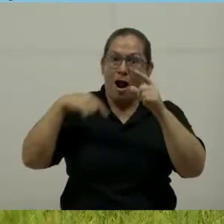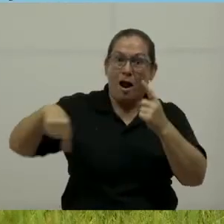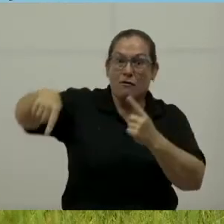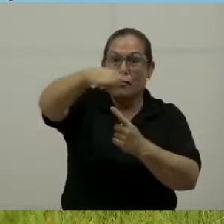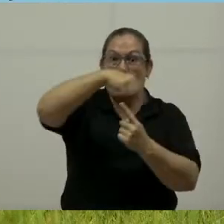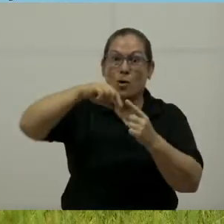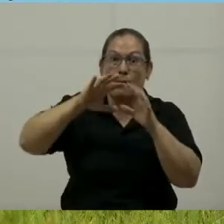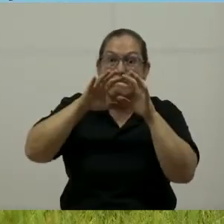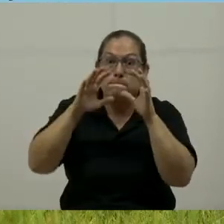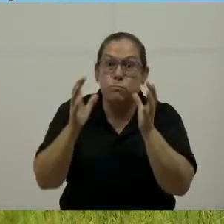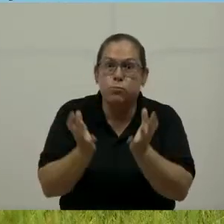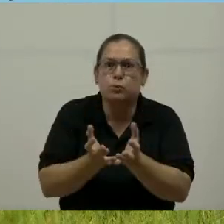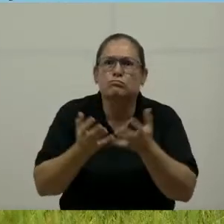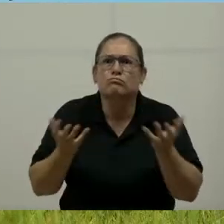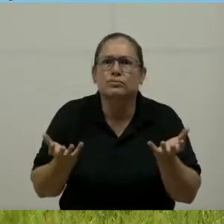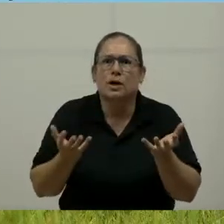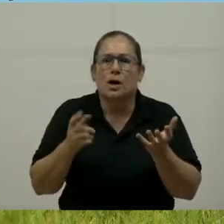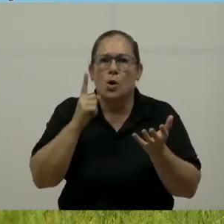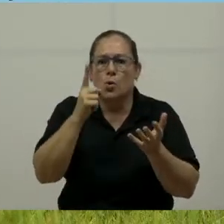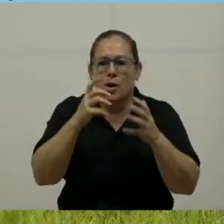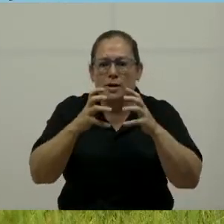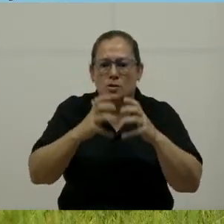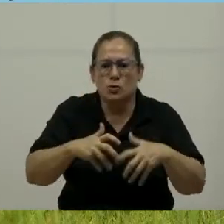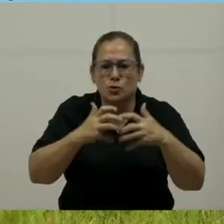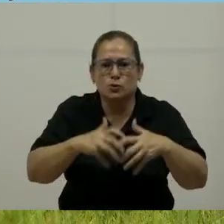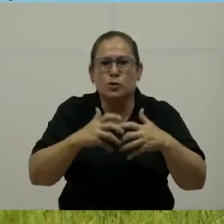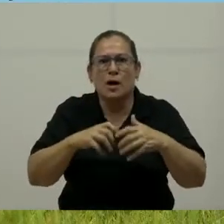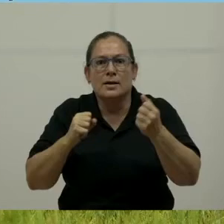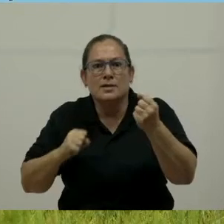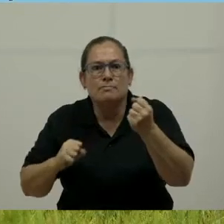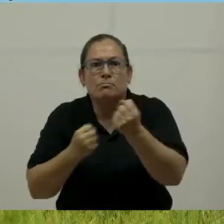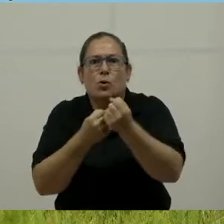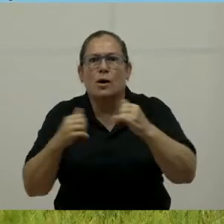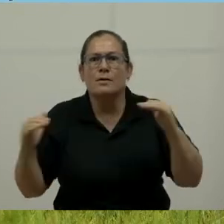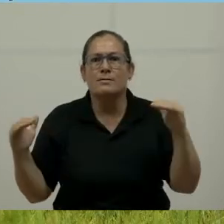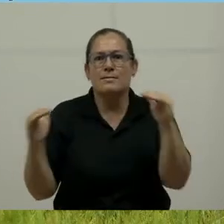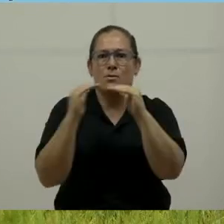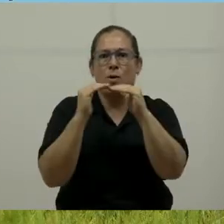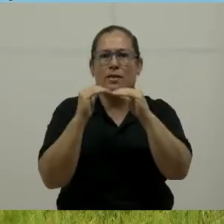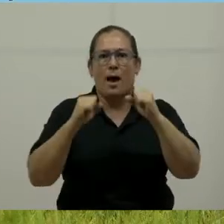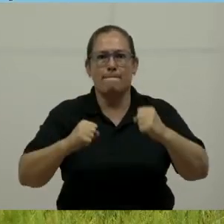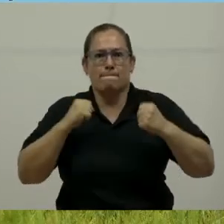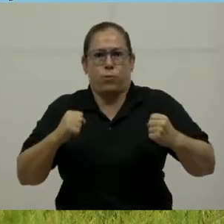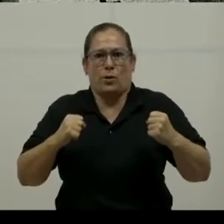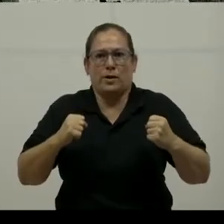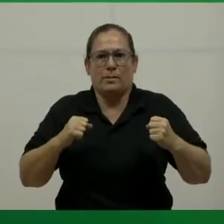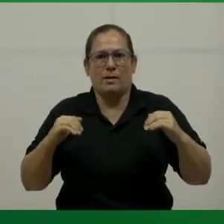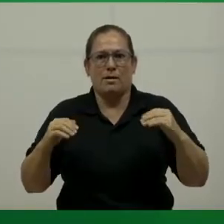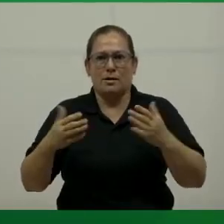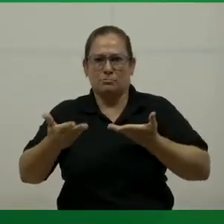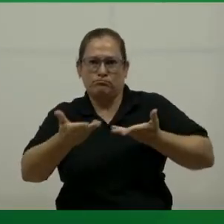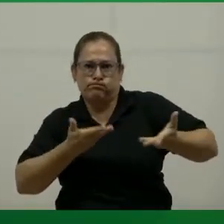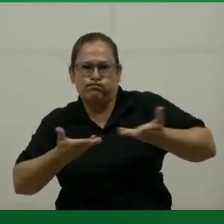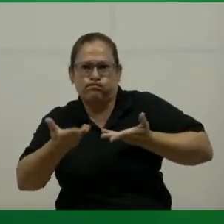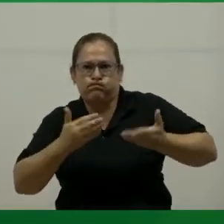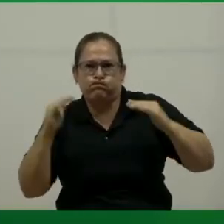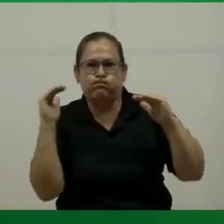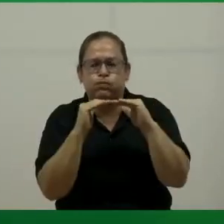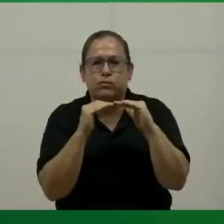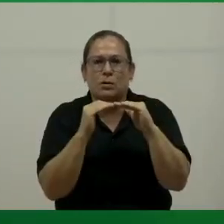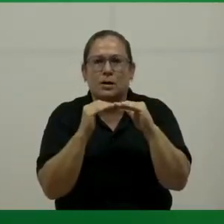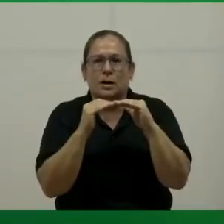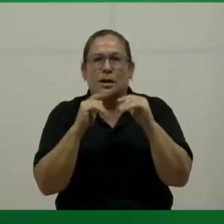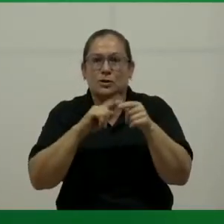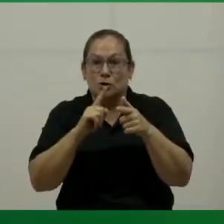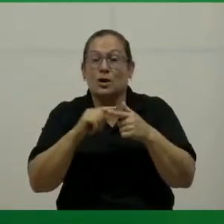años es que es una industria que permite y que impulsa la igualdad, el empoderamiento, el trato justo. Y esto, don